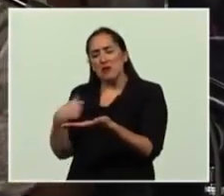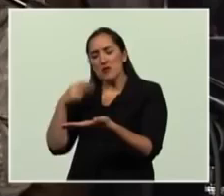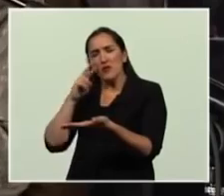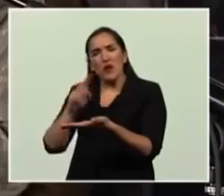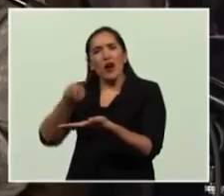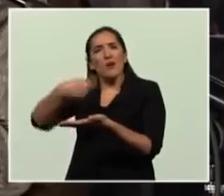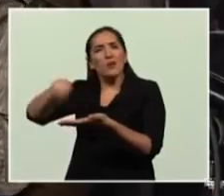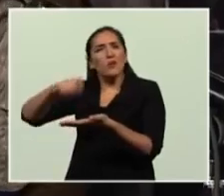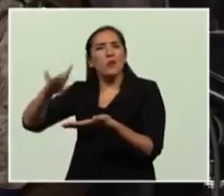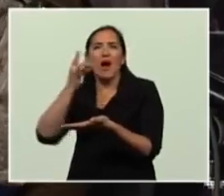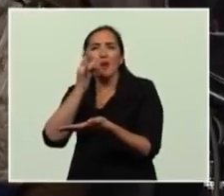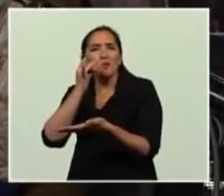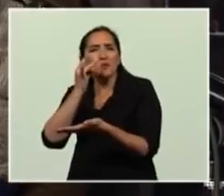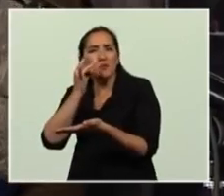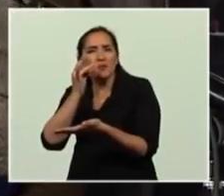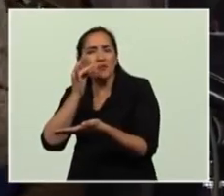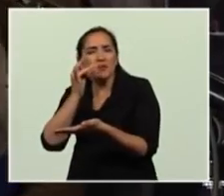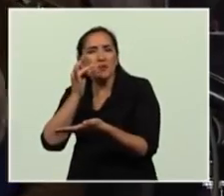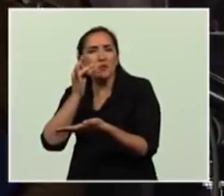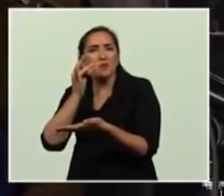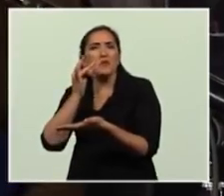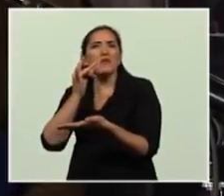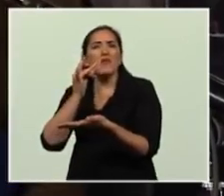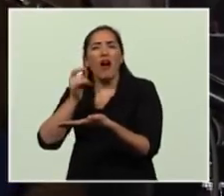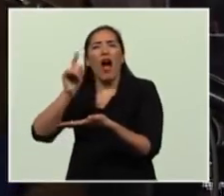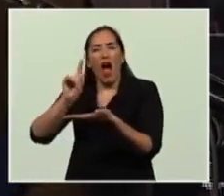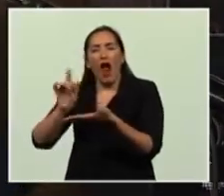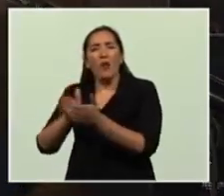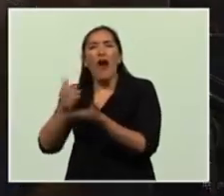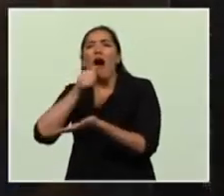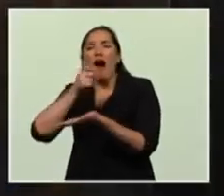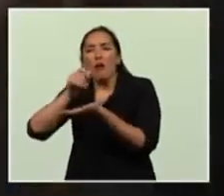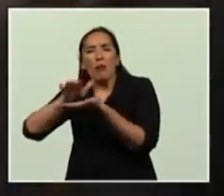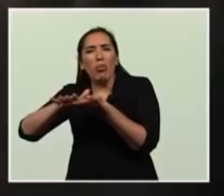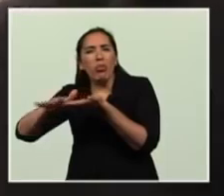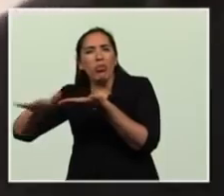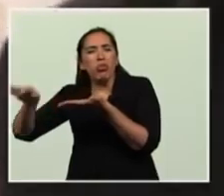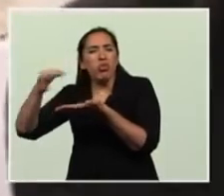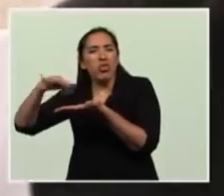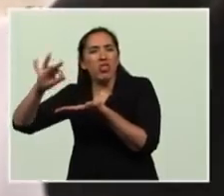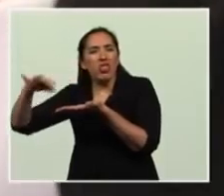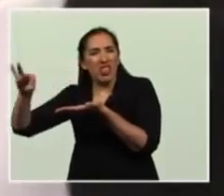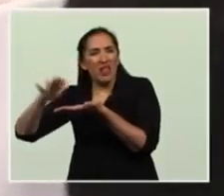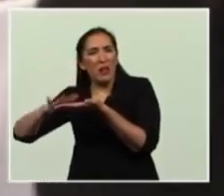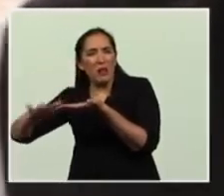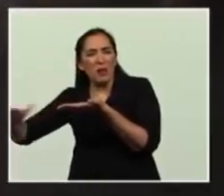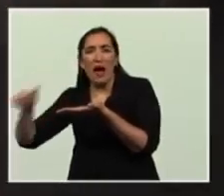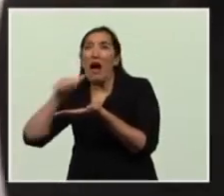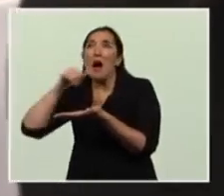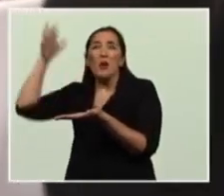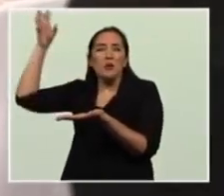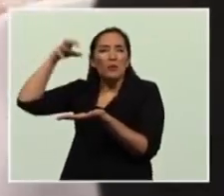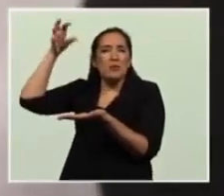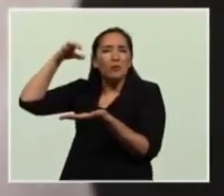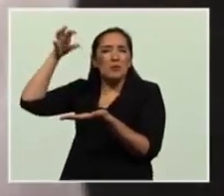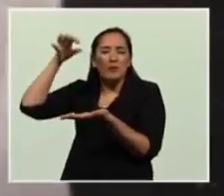letra azul, inclusive corrida muchas por el agua, de haber sido el agua de la